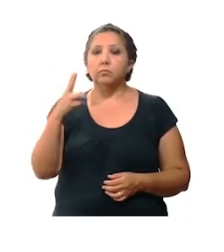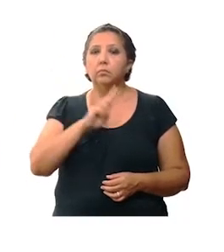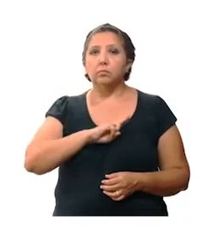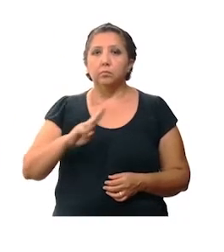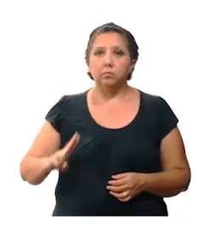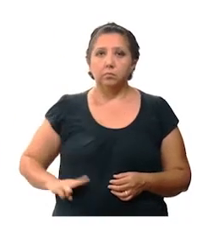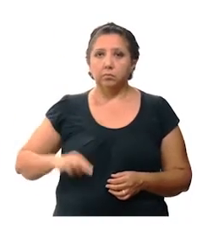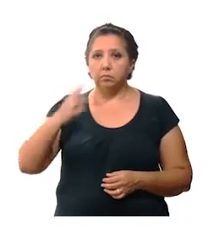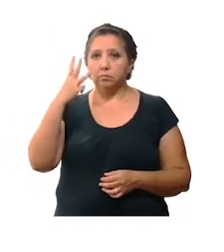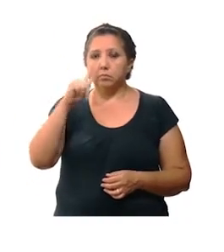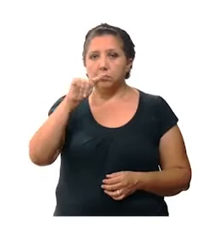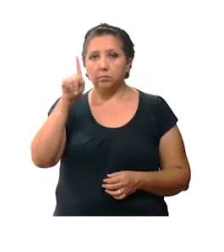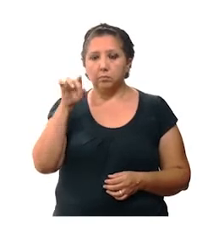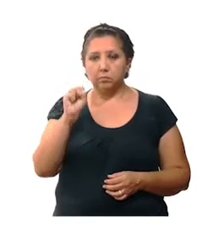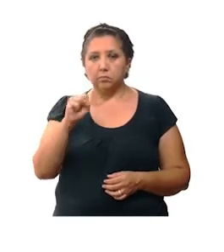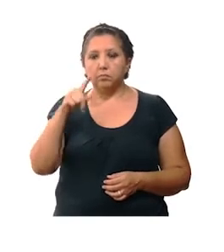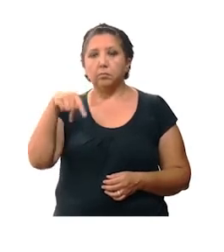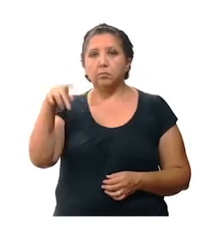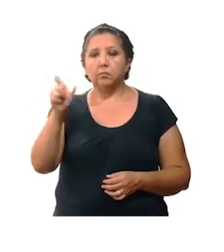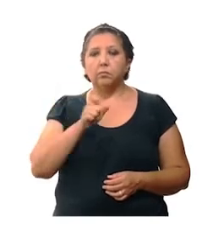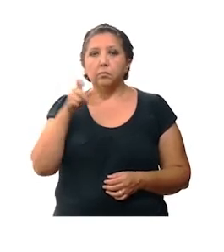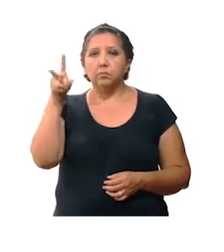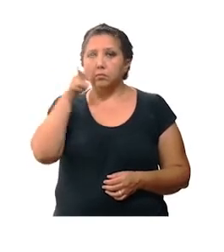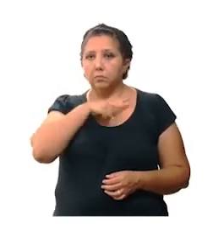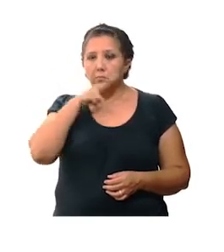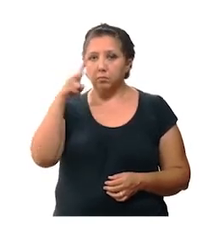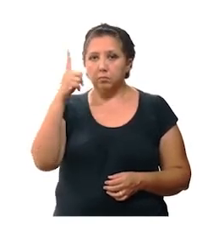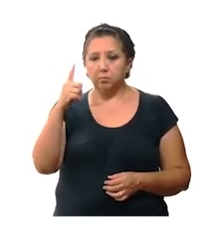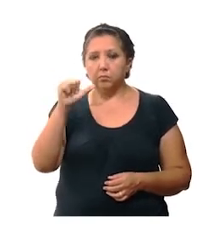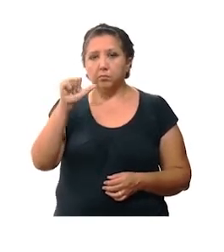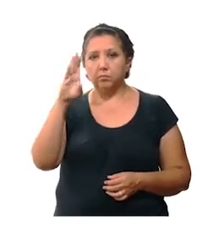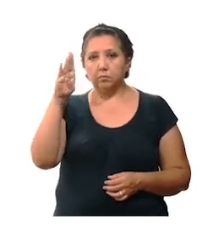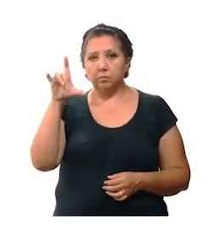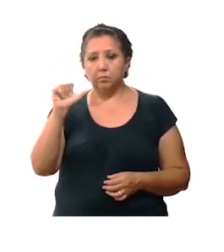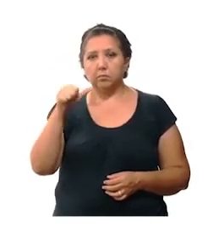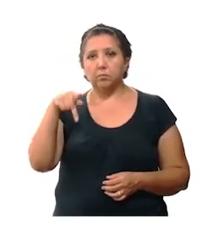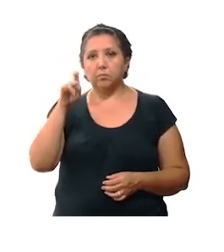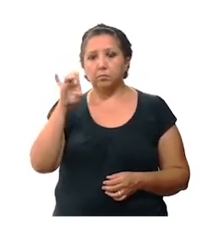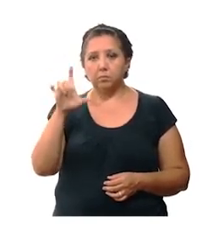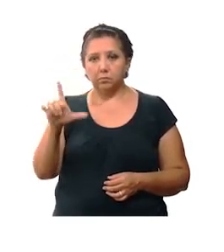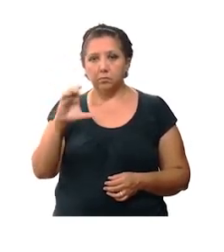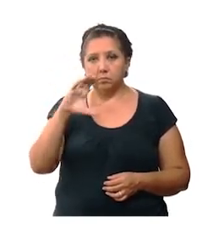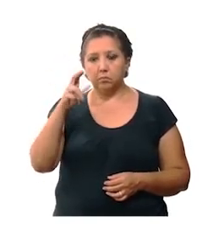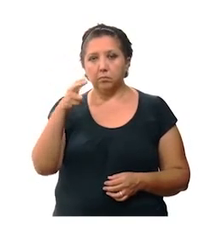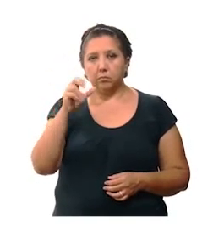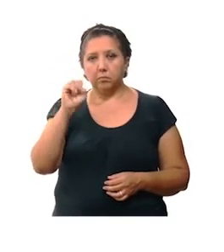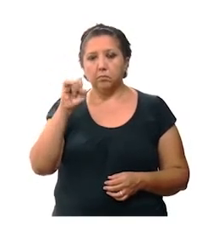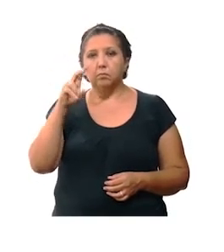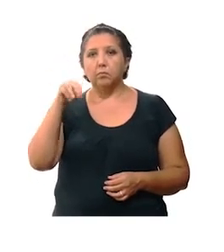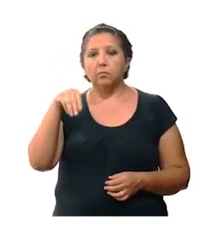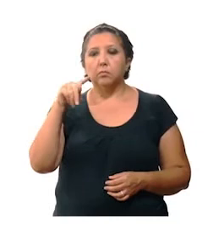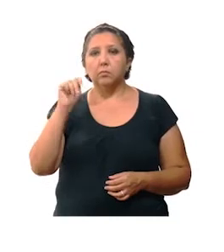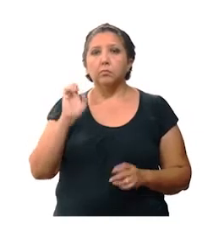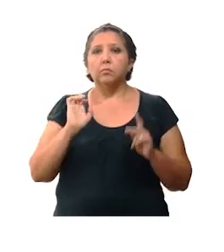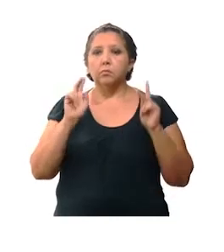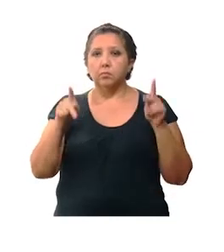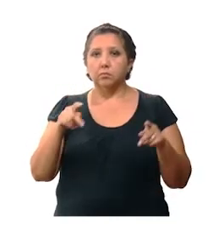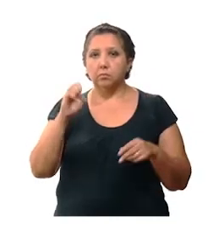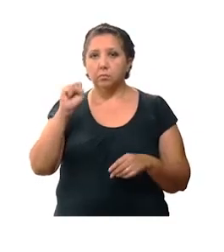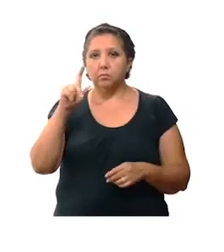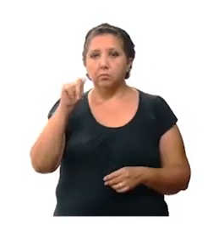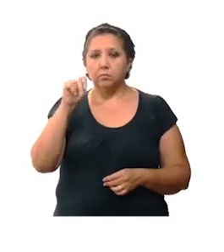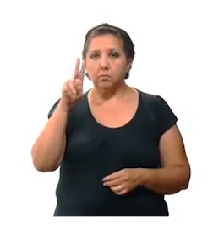en Humán, 3 en Buxotz, en Tecash y en Valladolid, y 1 en Avalá, Aquil, Cacalchen, Mashcanú, Motul, Progreso,